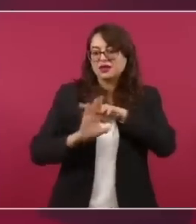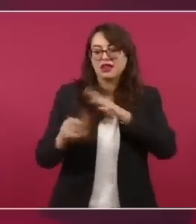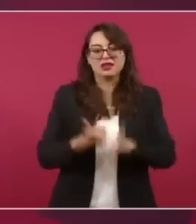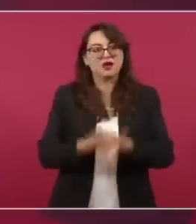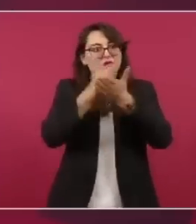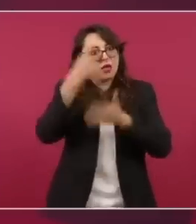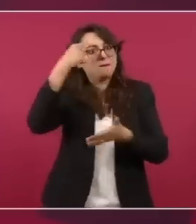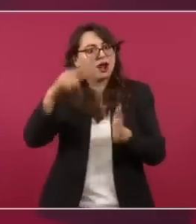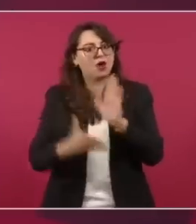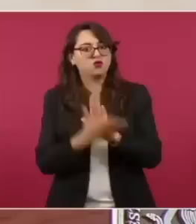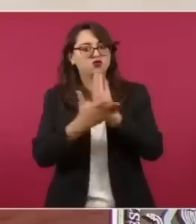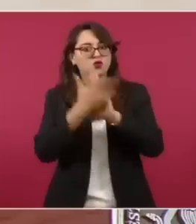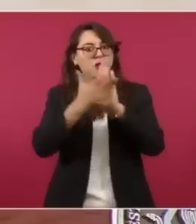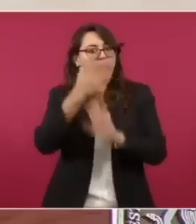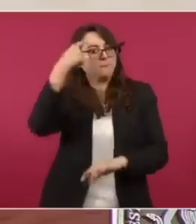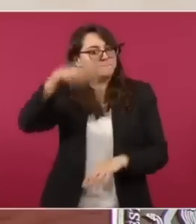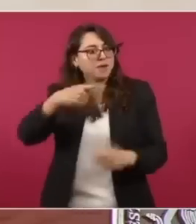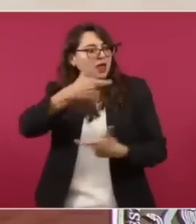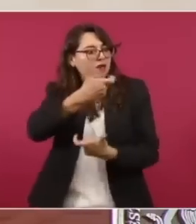en Estados Unidos.